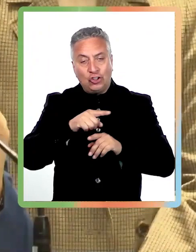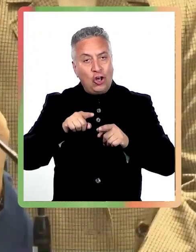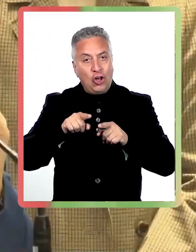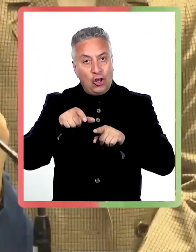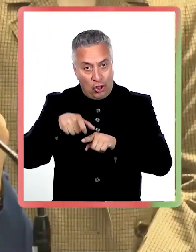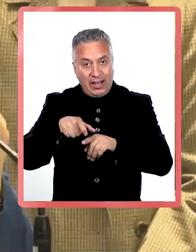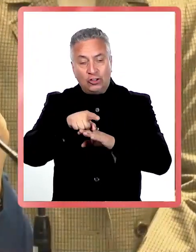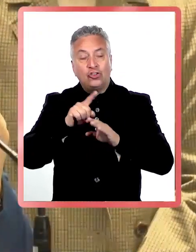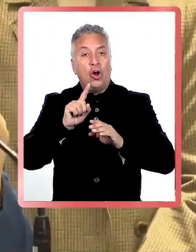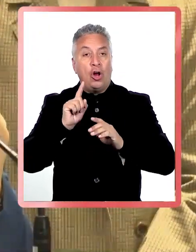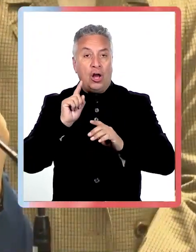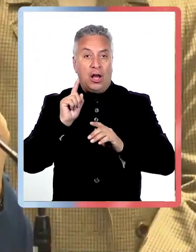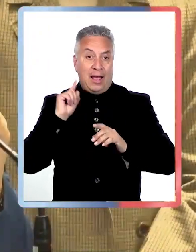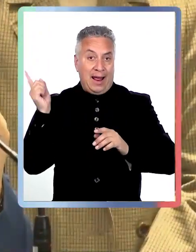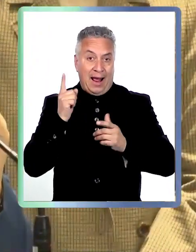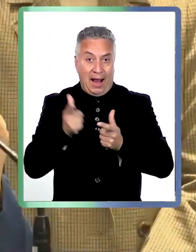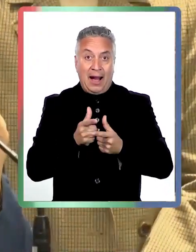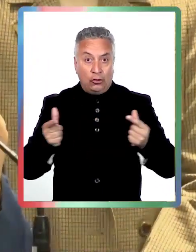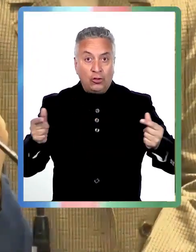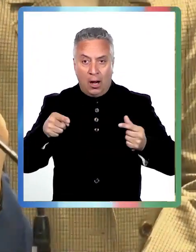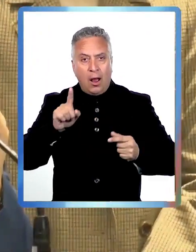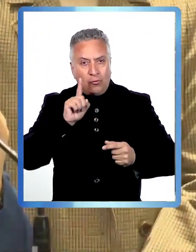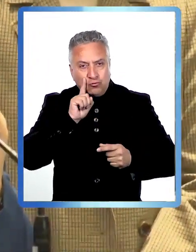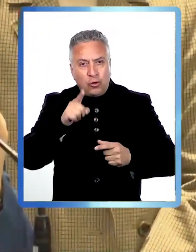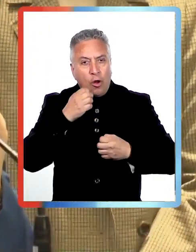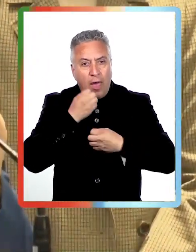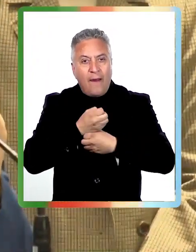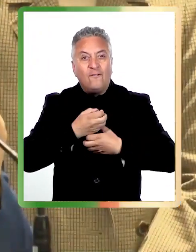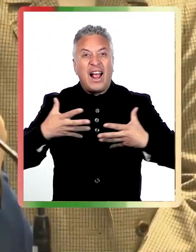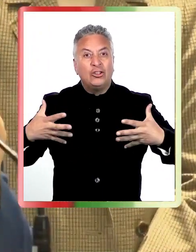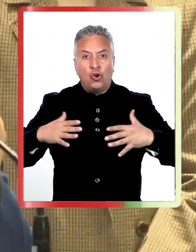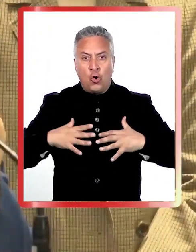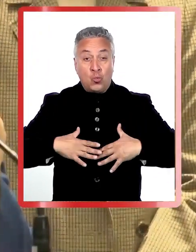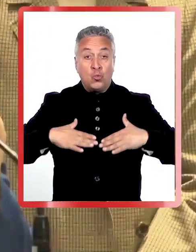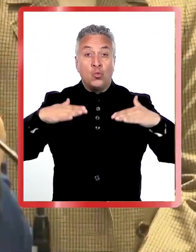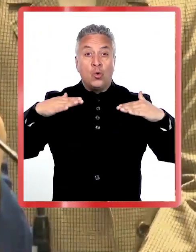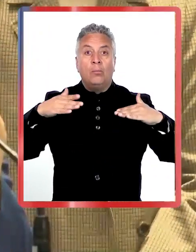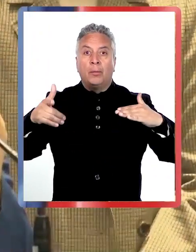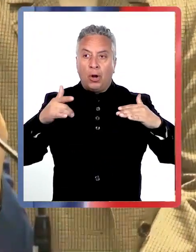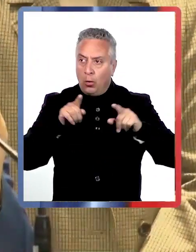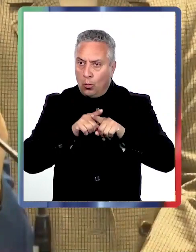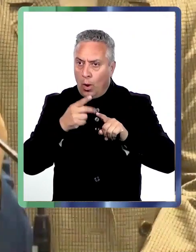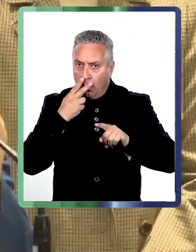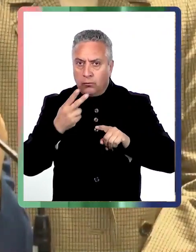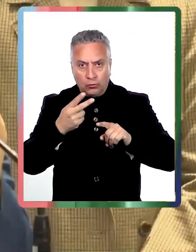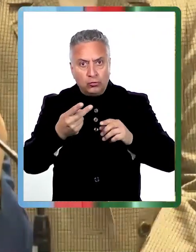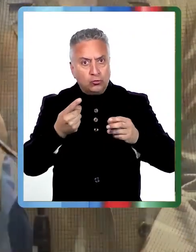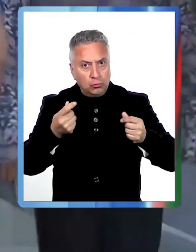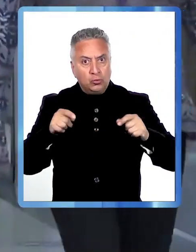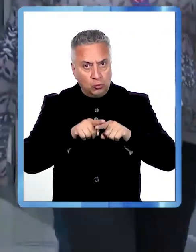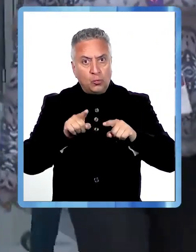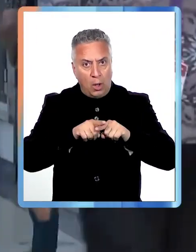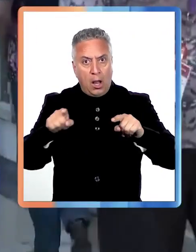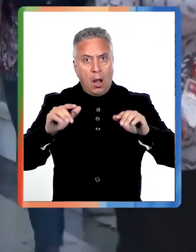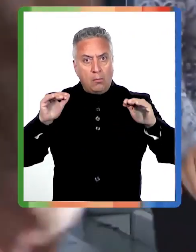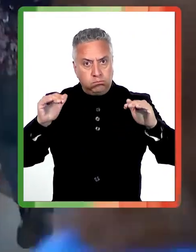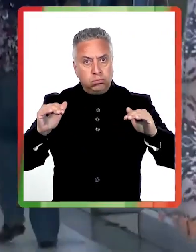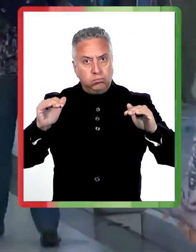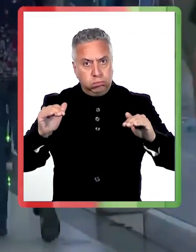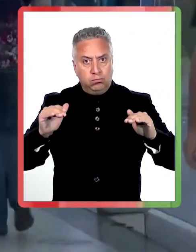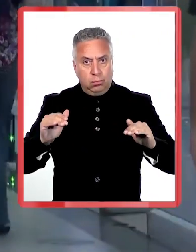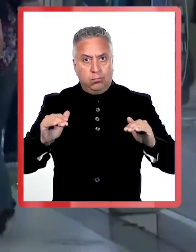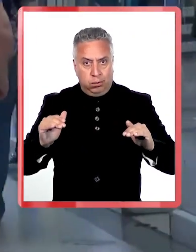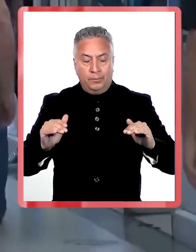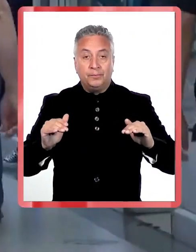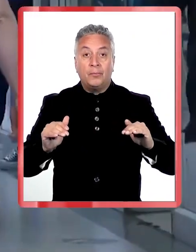estábamos con tasas de inflación que eran bastante altas, pero que las cifras han ido bajando de manera importante también. El